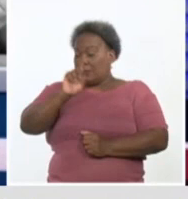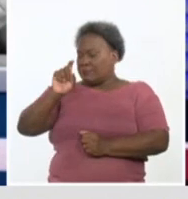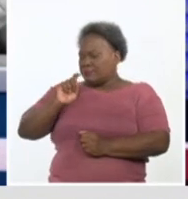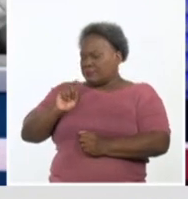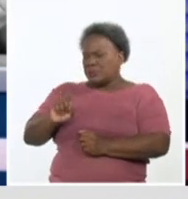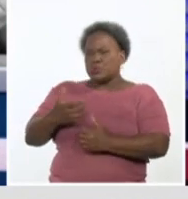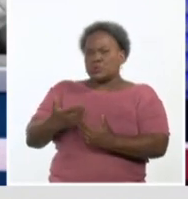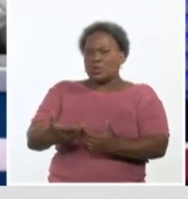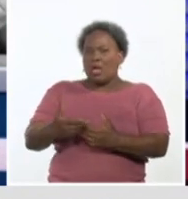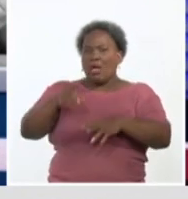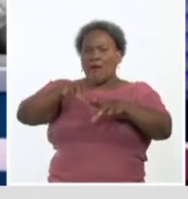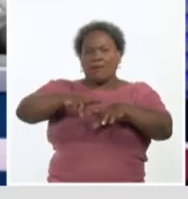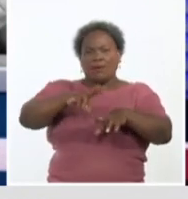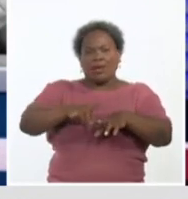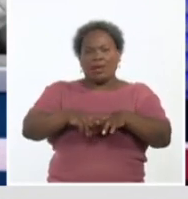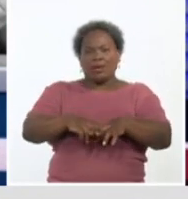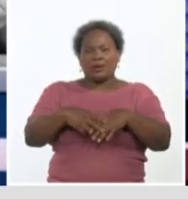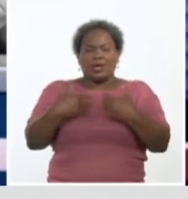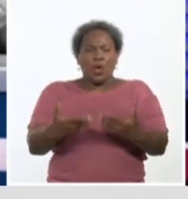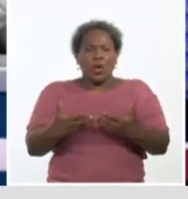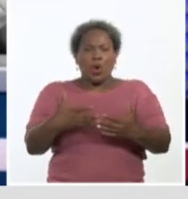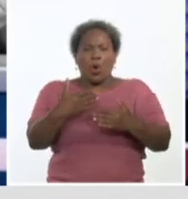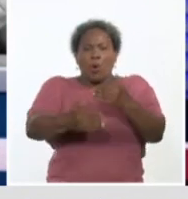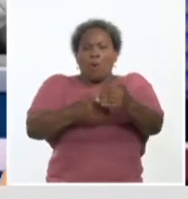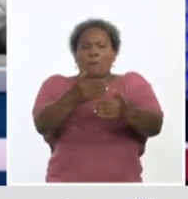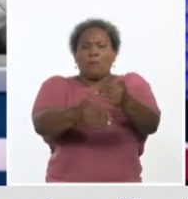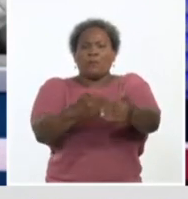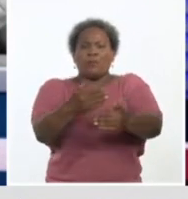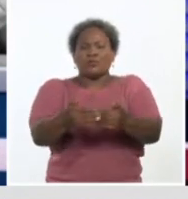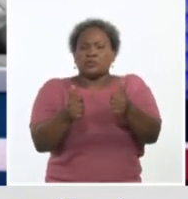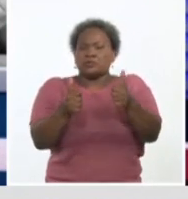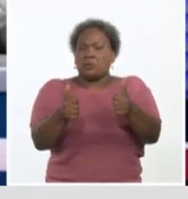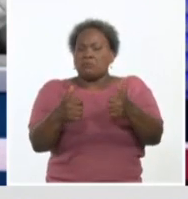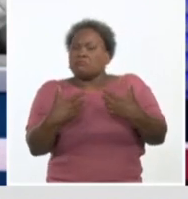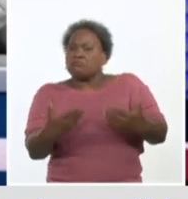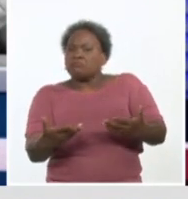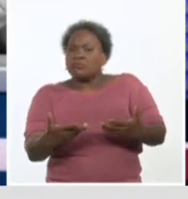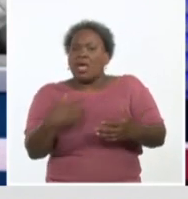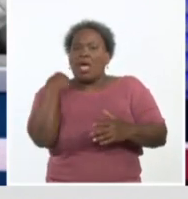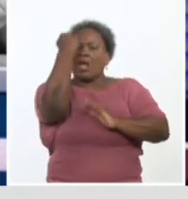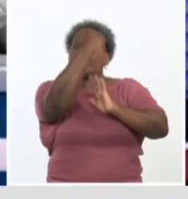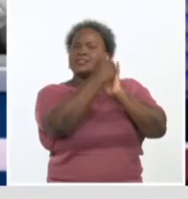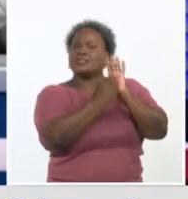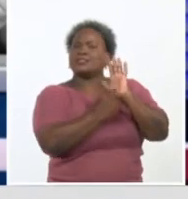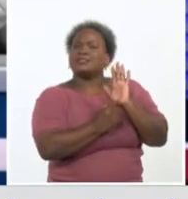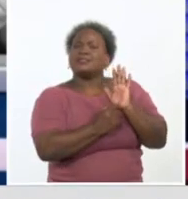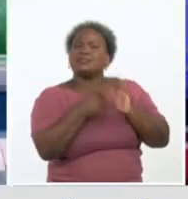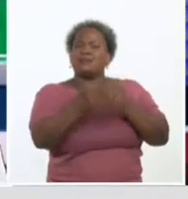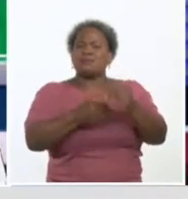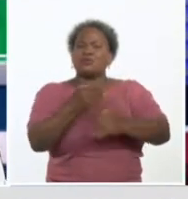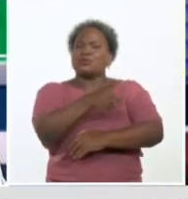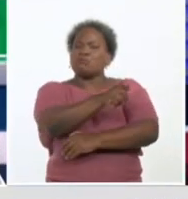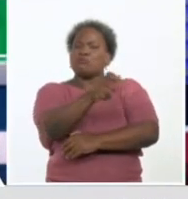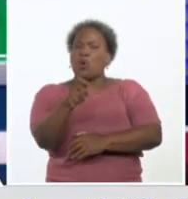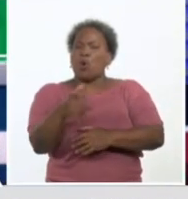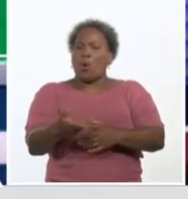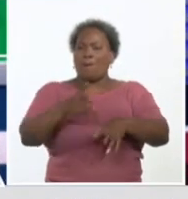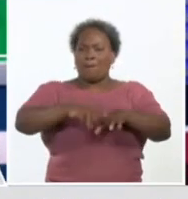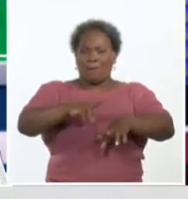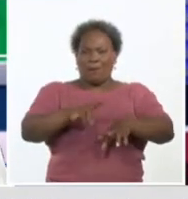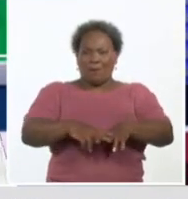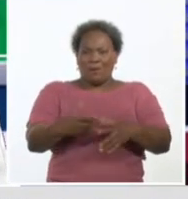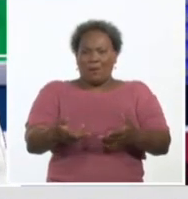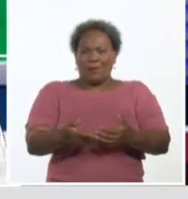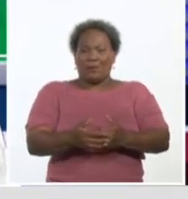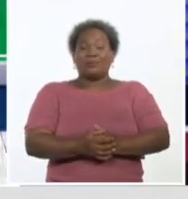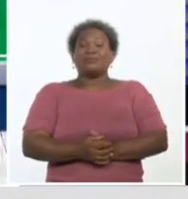La Habana, ¿cómo ha fluido el proceso, doctora? ¿Cuáles han sido las características de este proceso? Bueno, como se